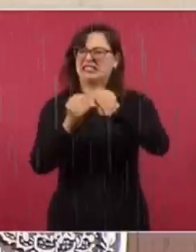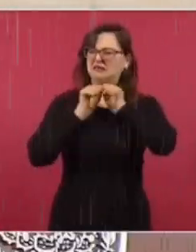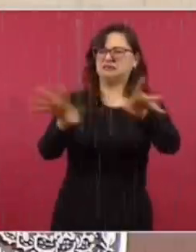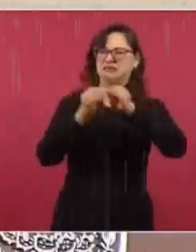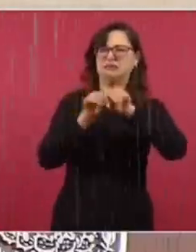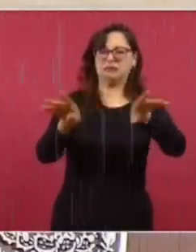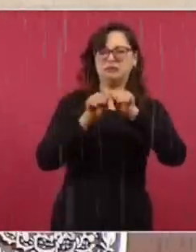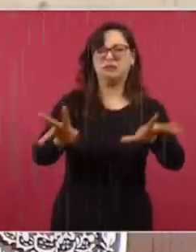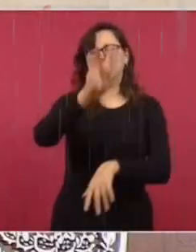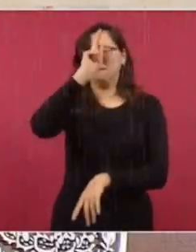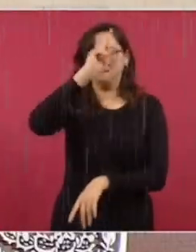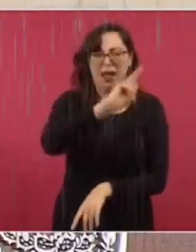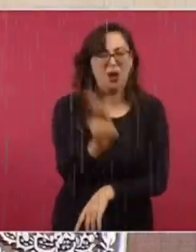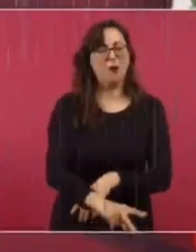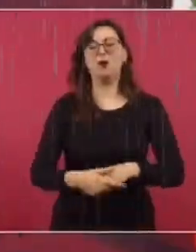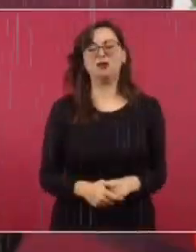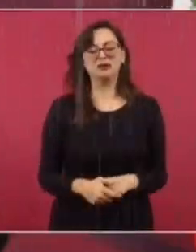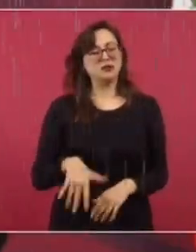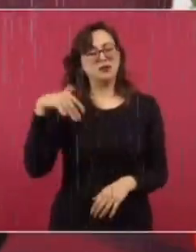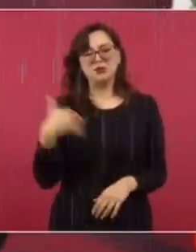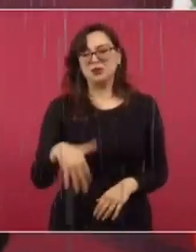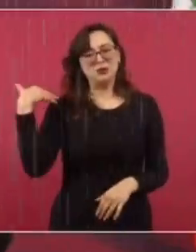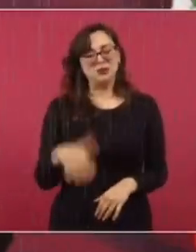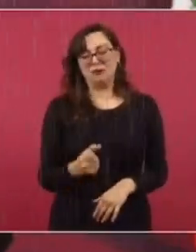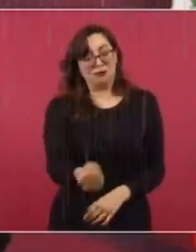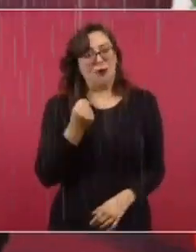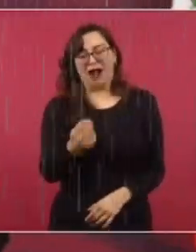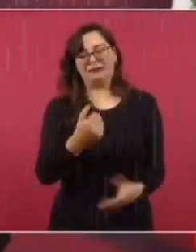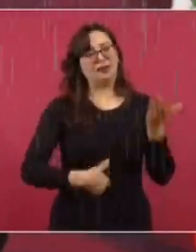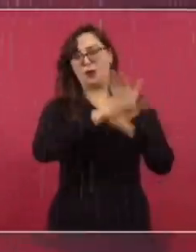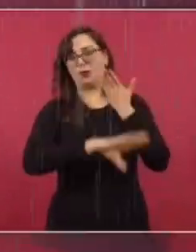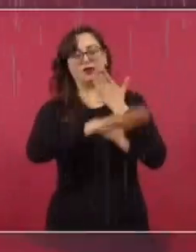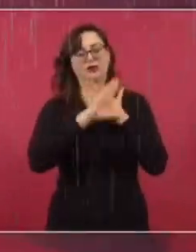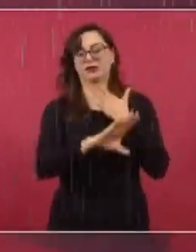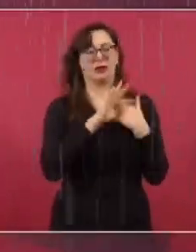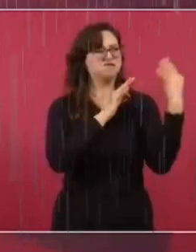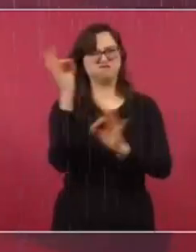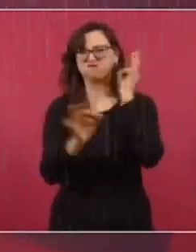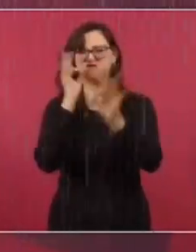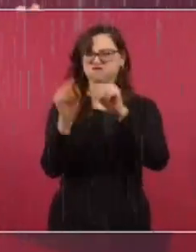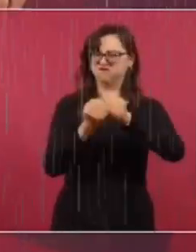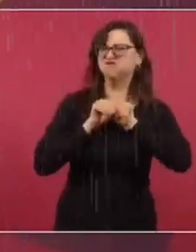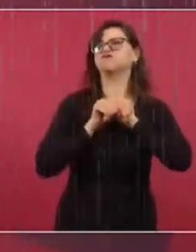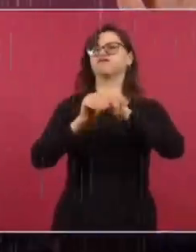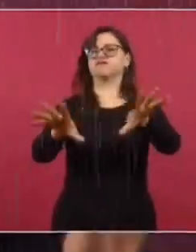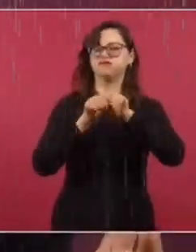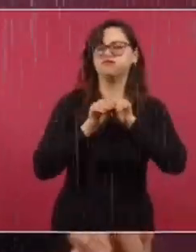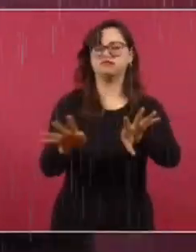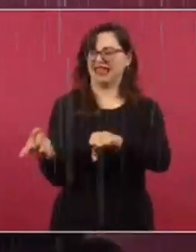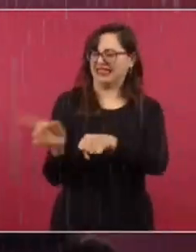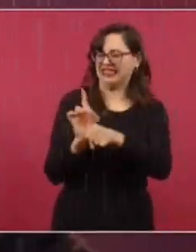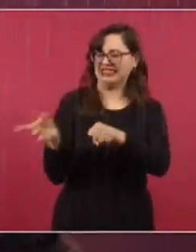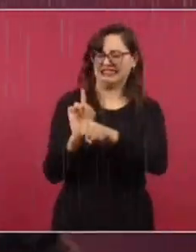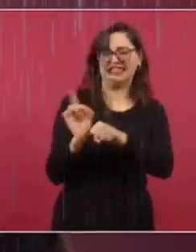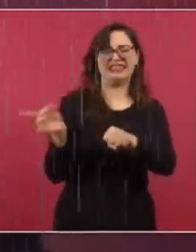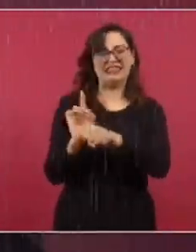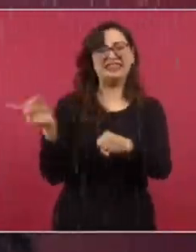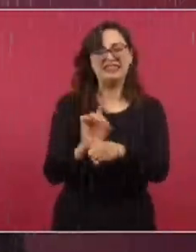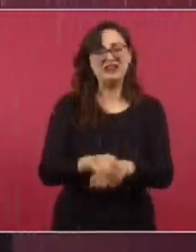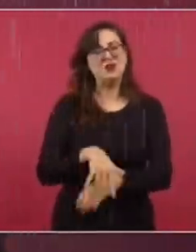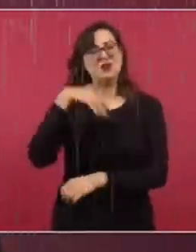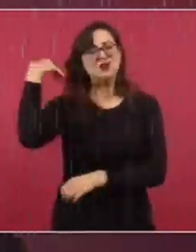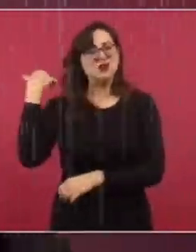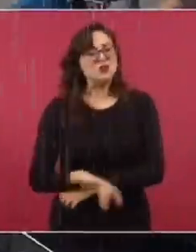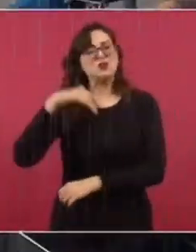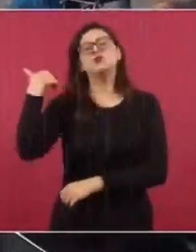Ojalá y no entre por aquí, salga por acá. Pero estamos hablando que los ataques al presidente no se